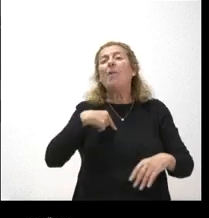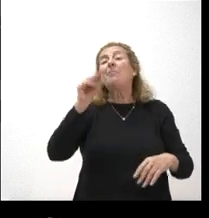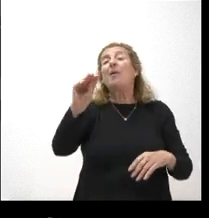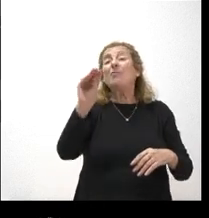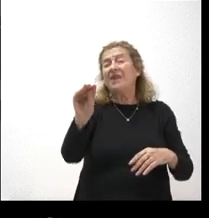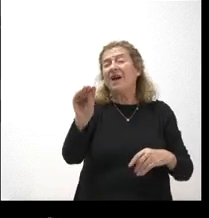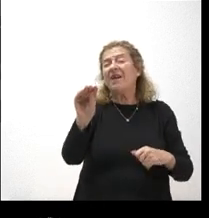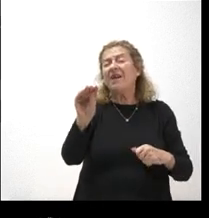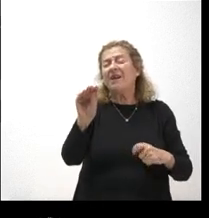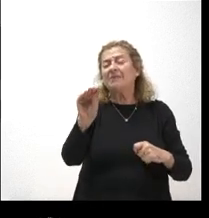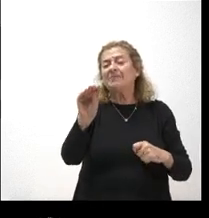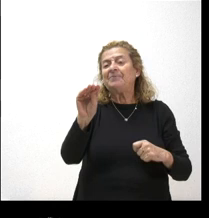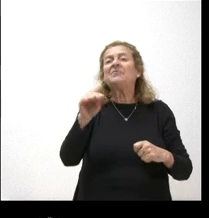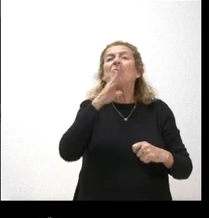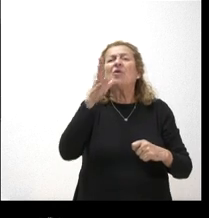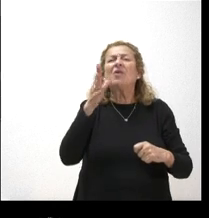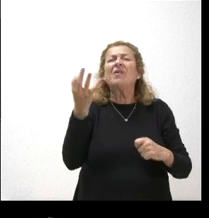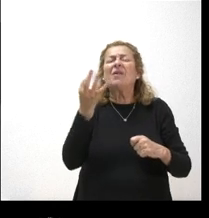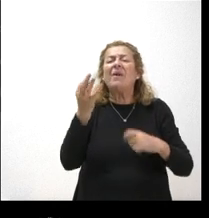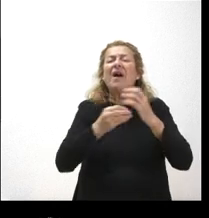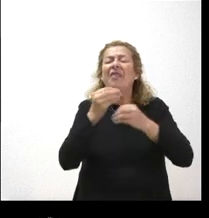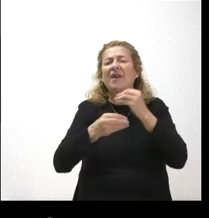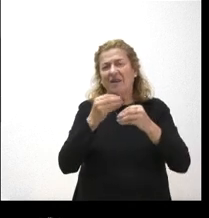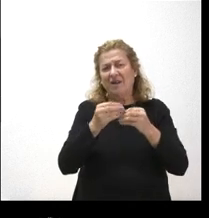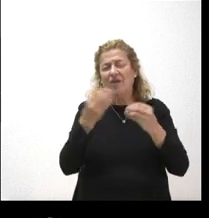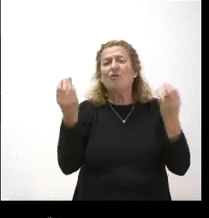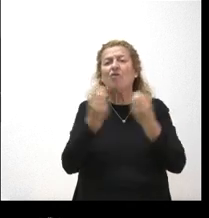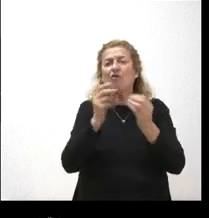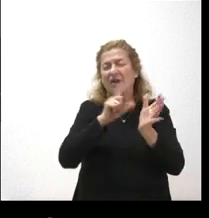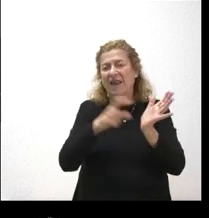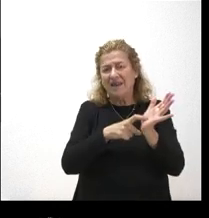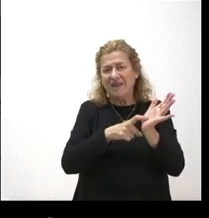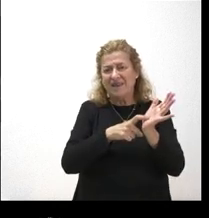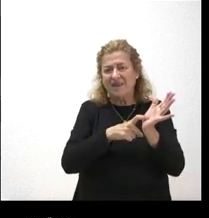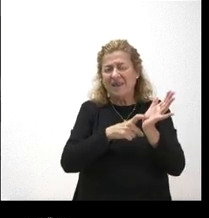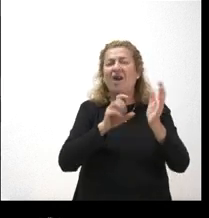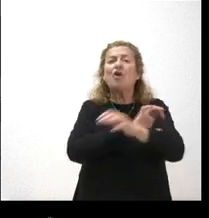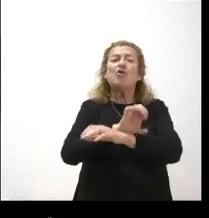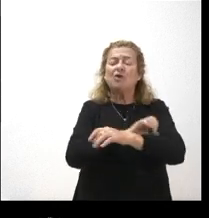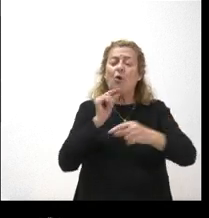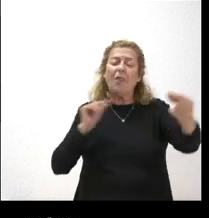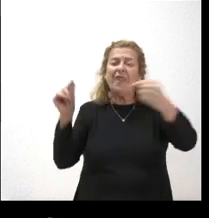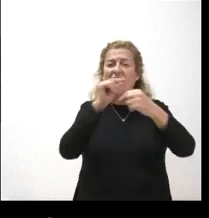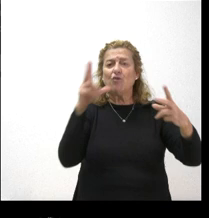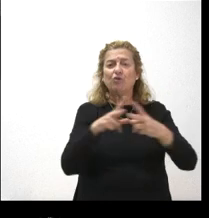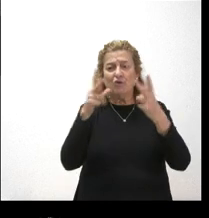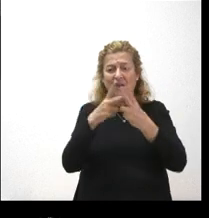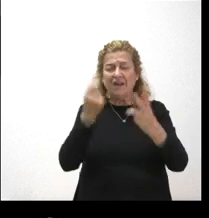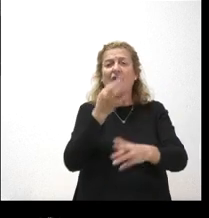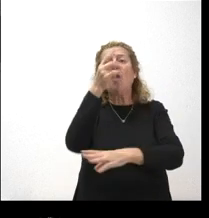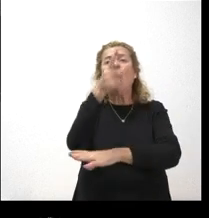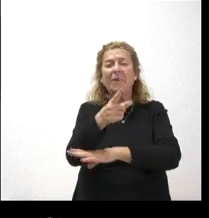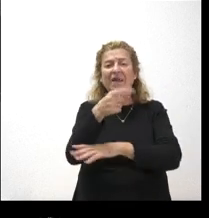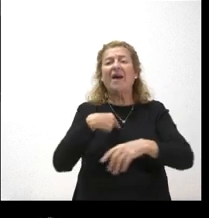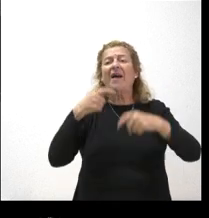por cómo van a cómo van a hacer con la ley del Consejo de Diálogo Social que obliga a otorgar